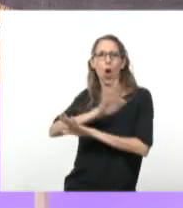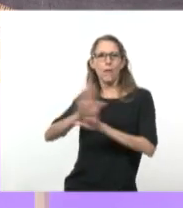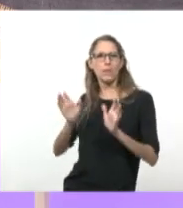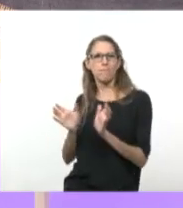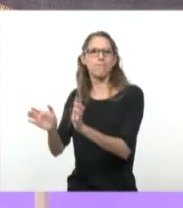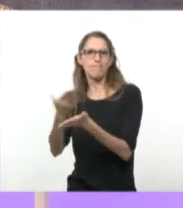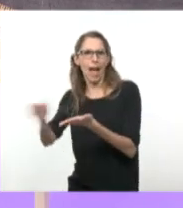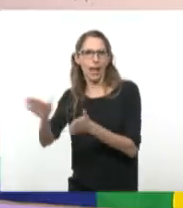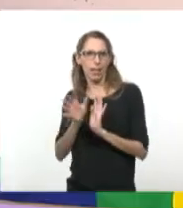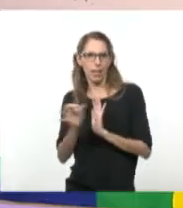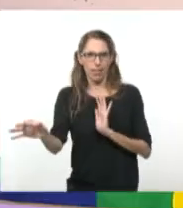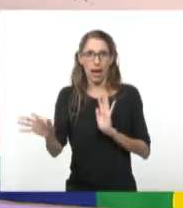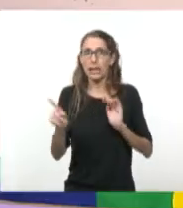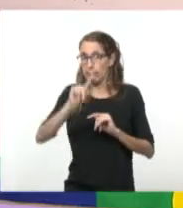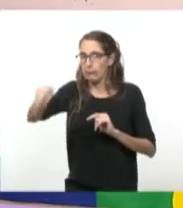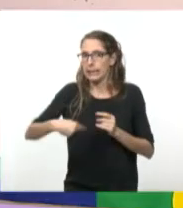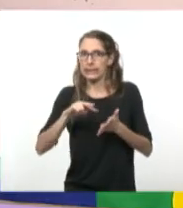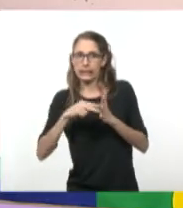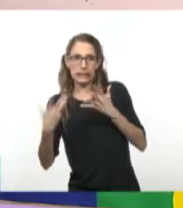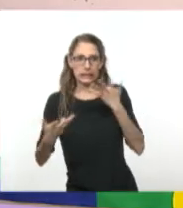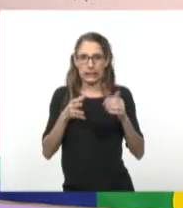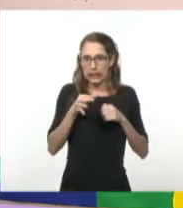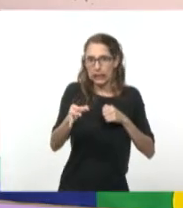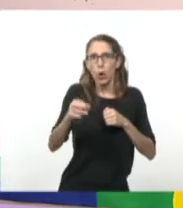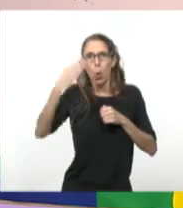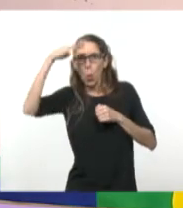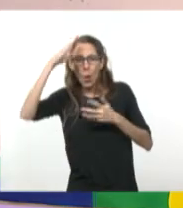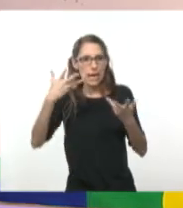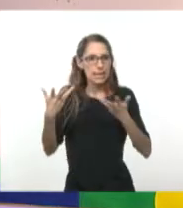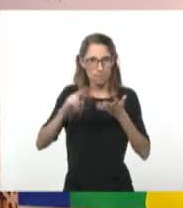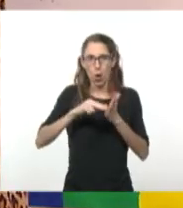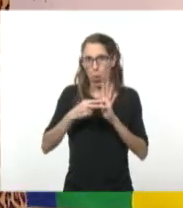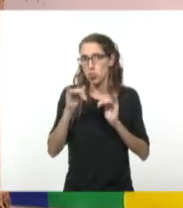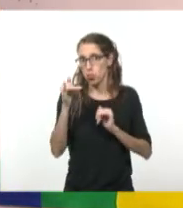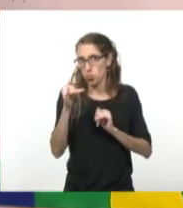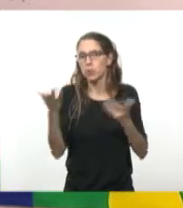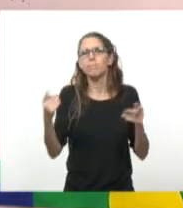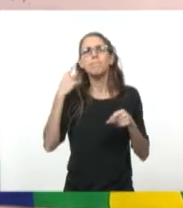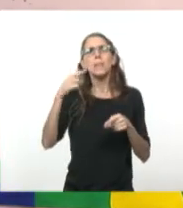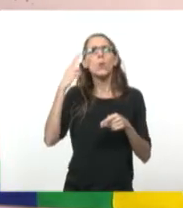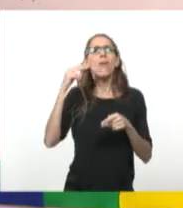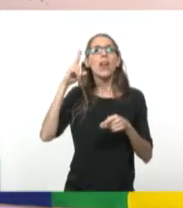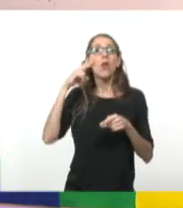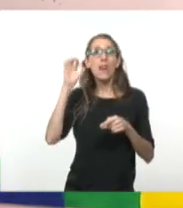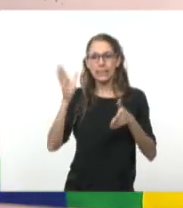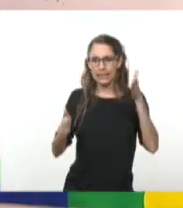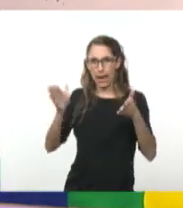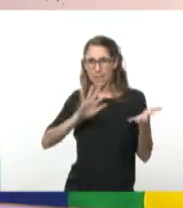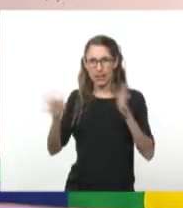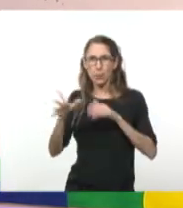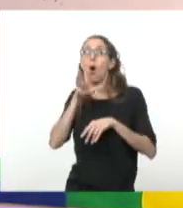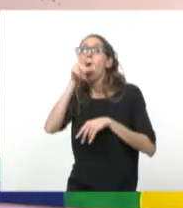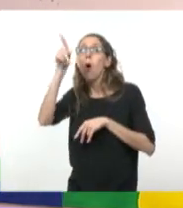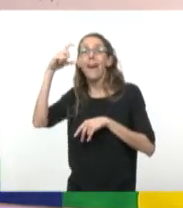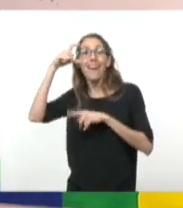un lugar problemático. Puso a Cuba en un lugar problemático, incluso en la década del 90, con la caída de la Unión de las Réplicas Socialistas